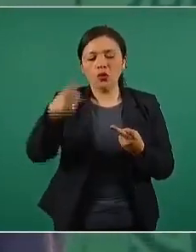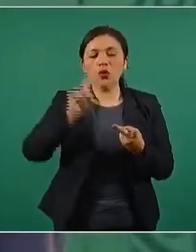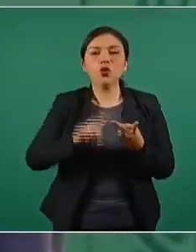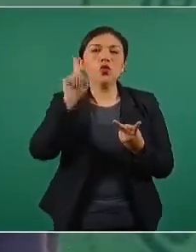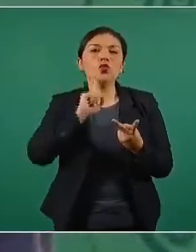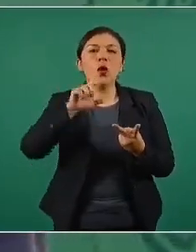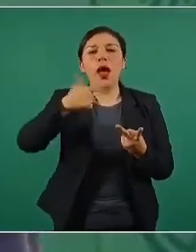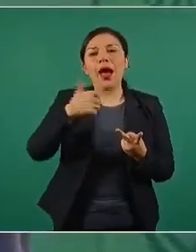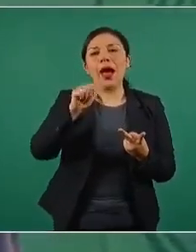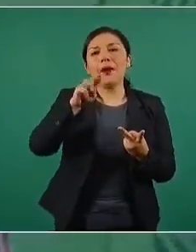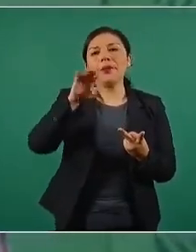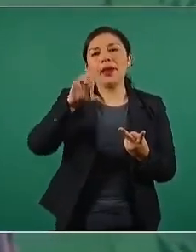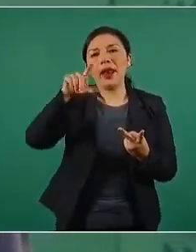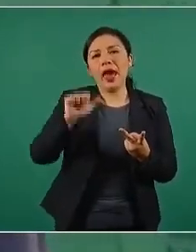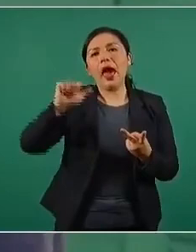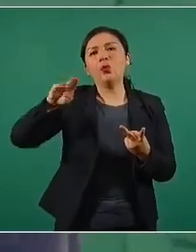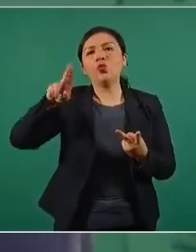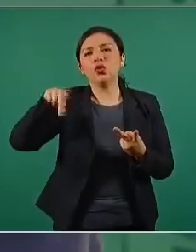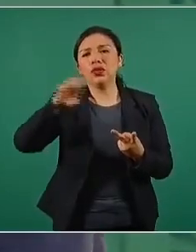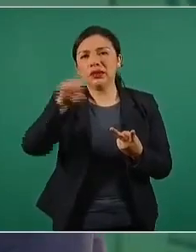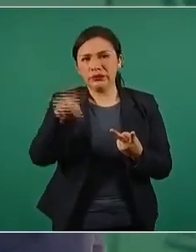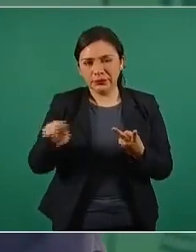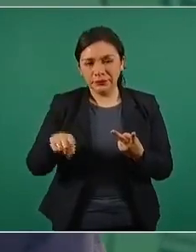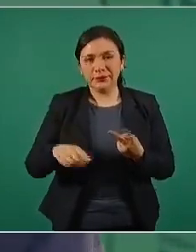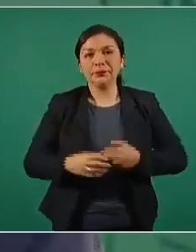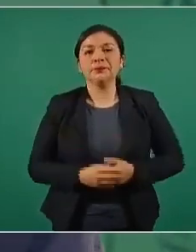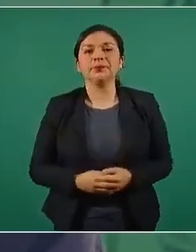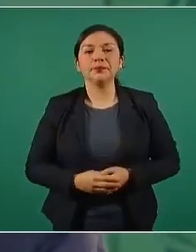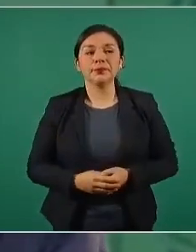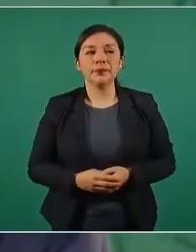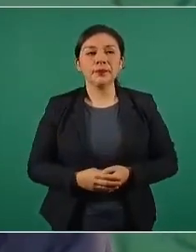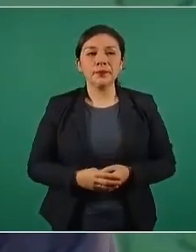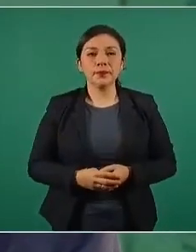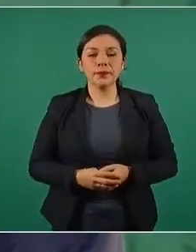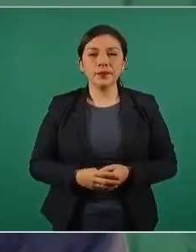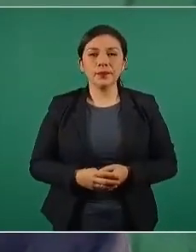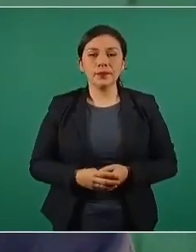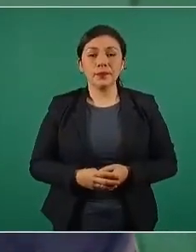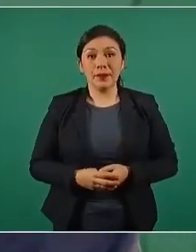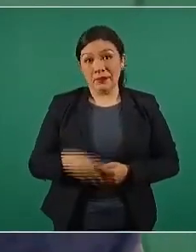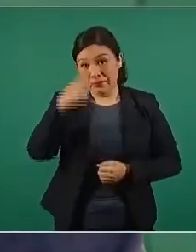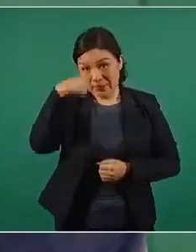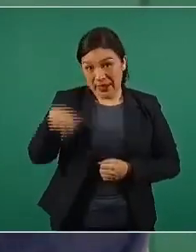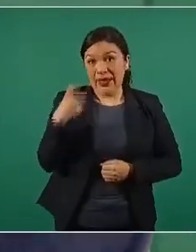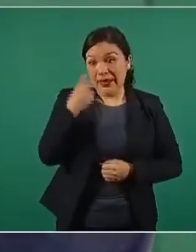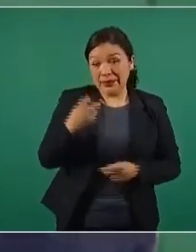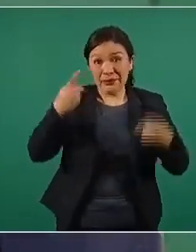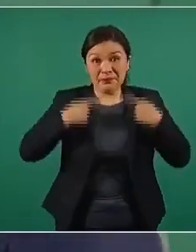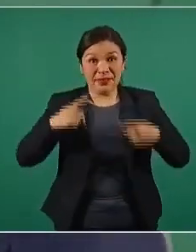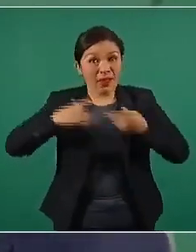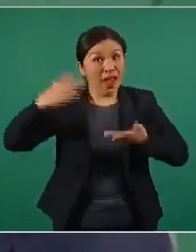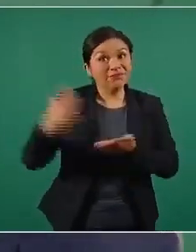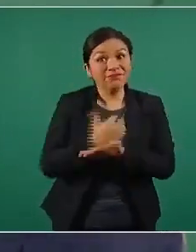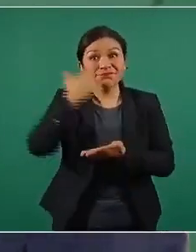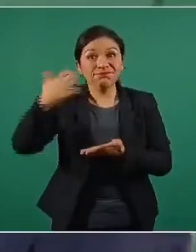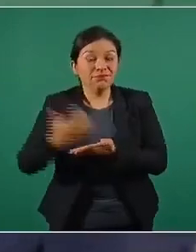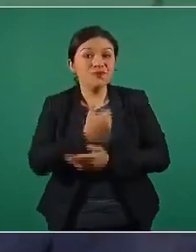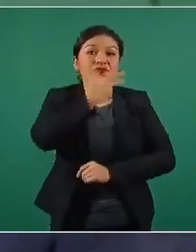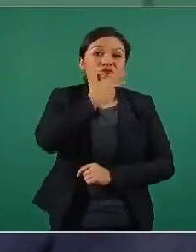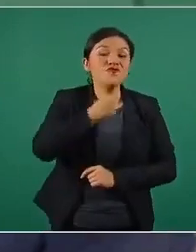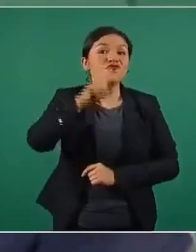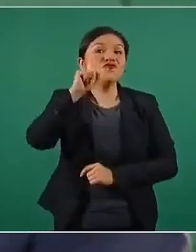Gabriela Agúndez García. Para ellos, para ellas,